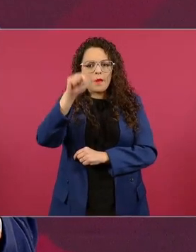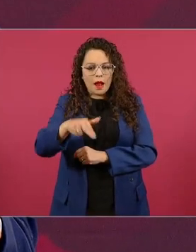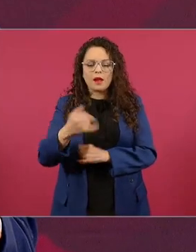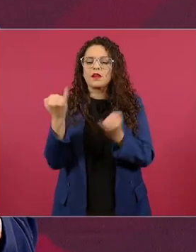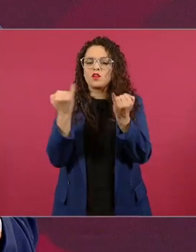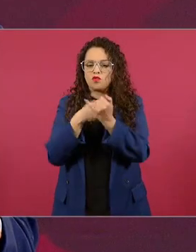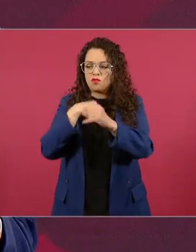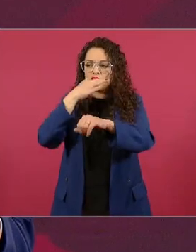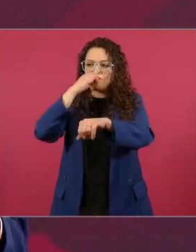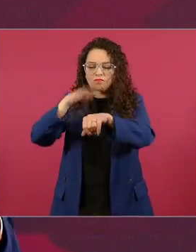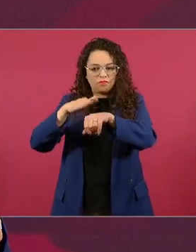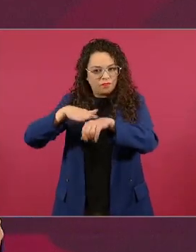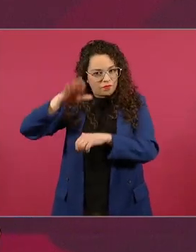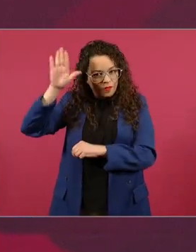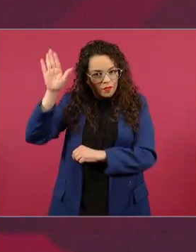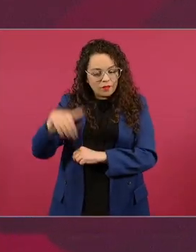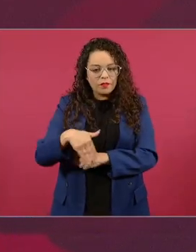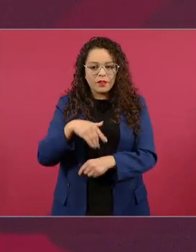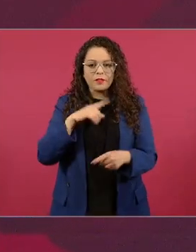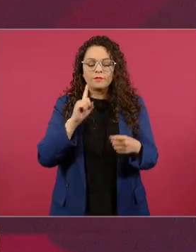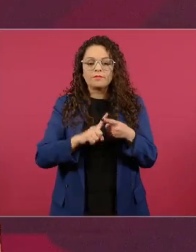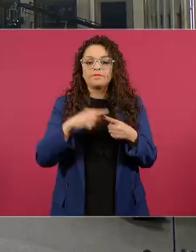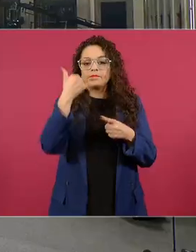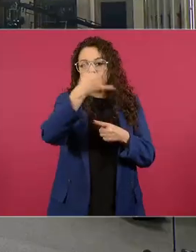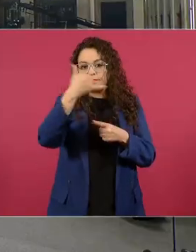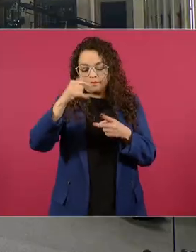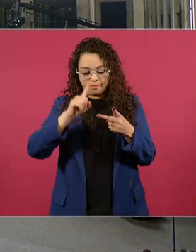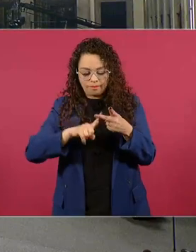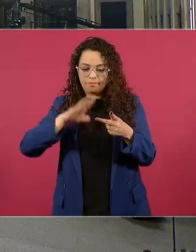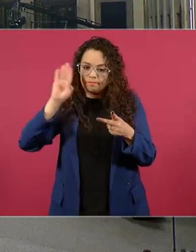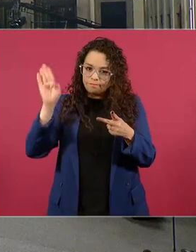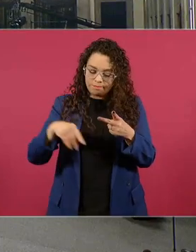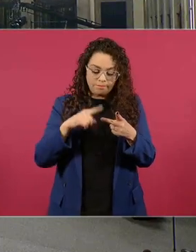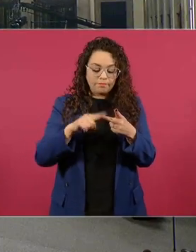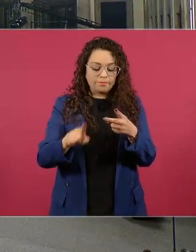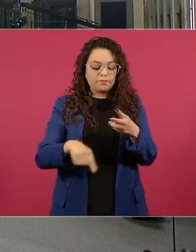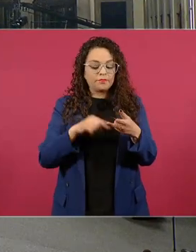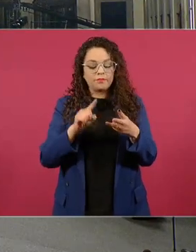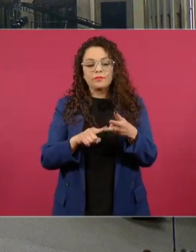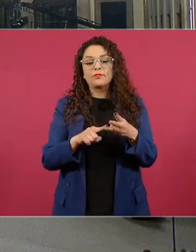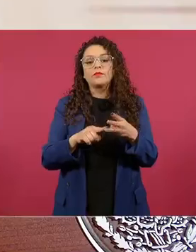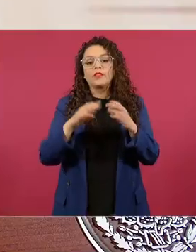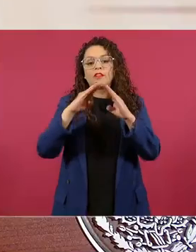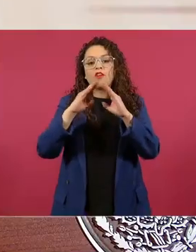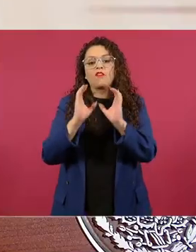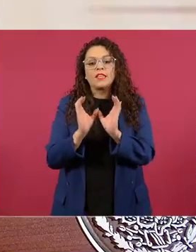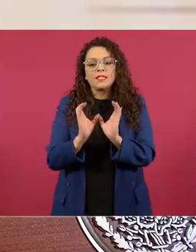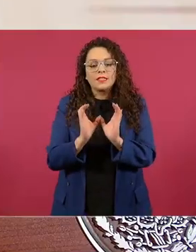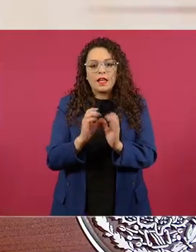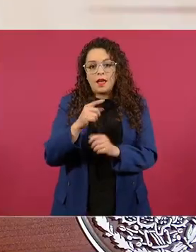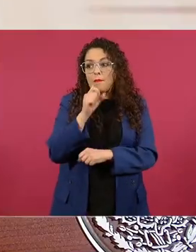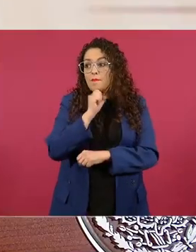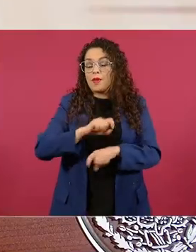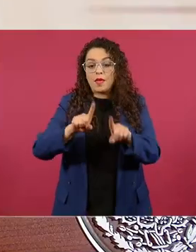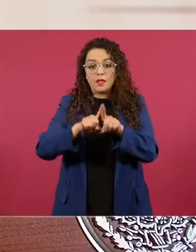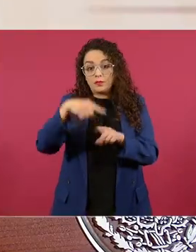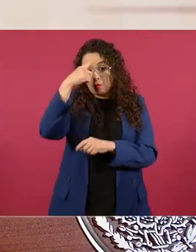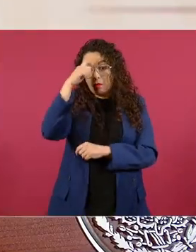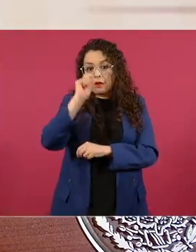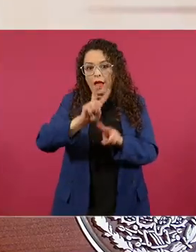este el del Infonavit y el de Foviste para ver todo lo que es vivienda